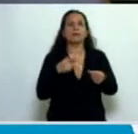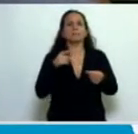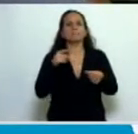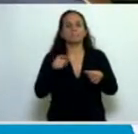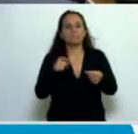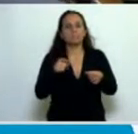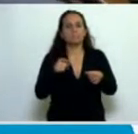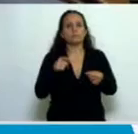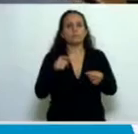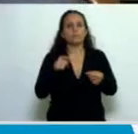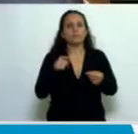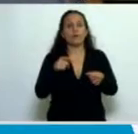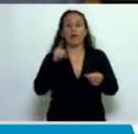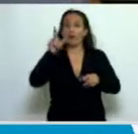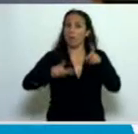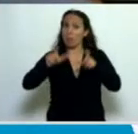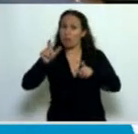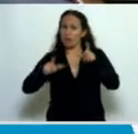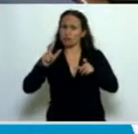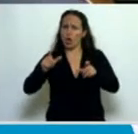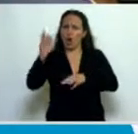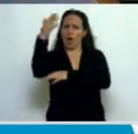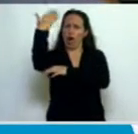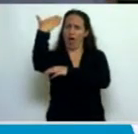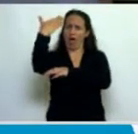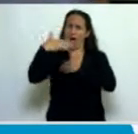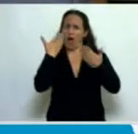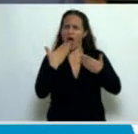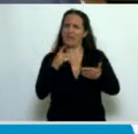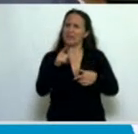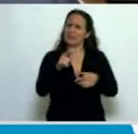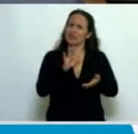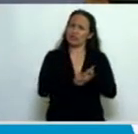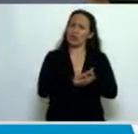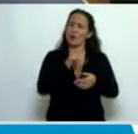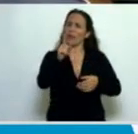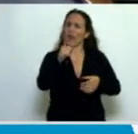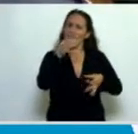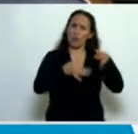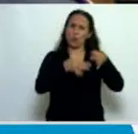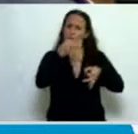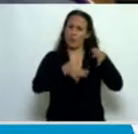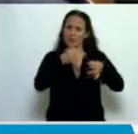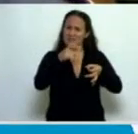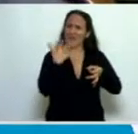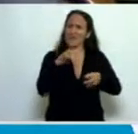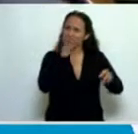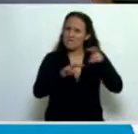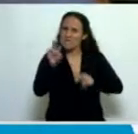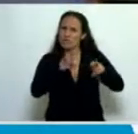se han rasgado las vestiduras, han pretendido avanzar sobre la independencia judicial precisamente por